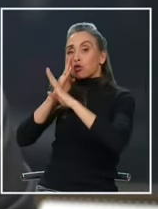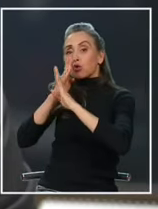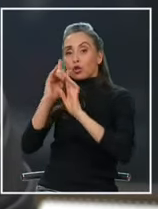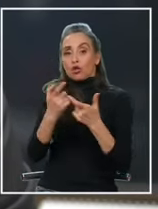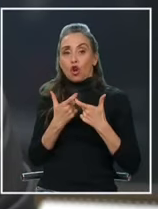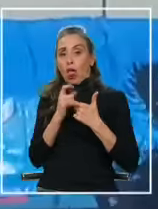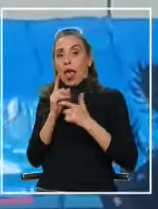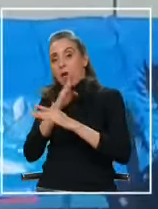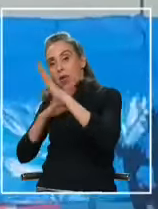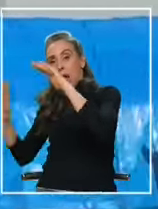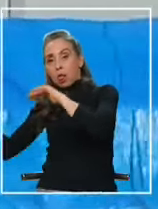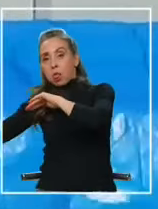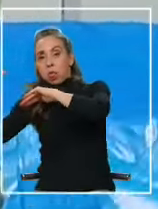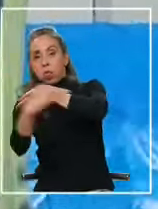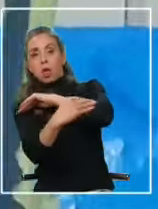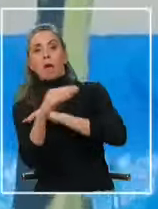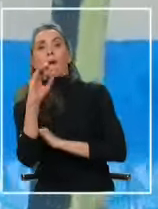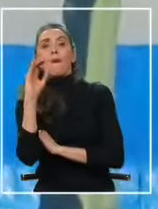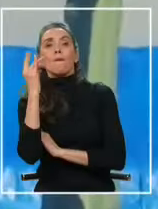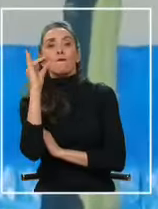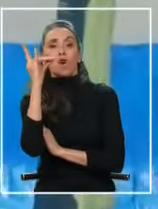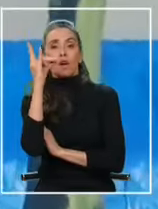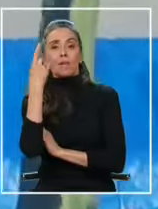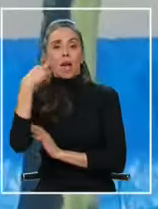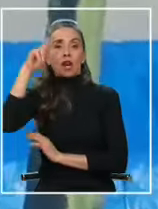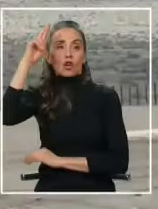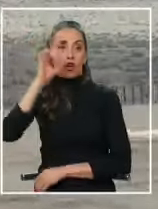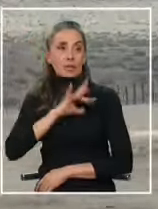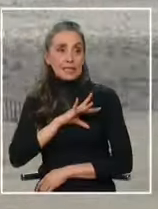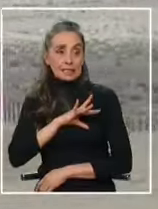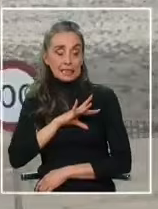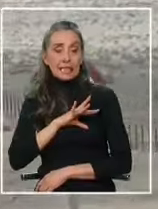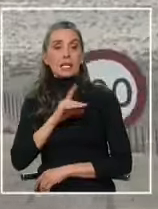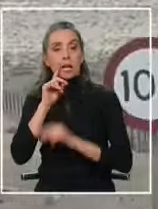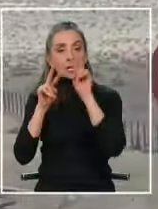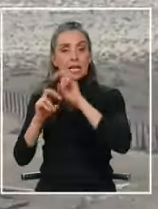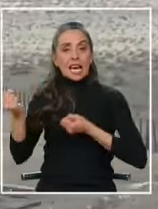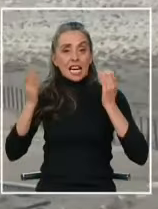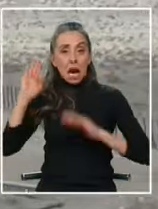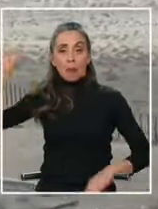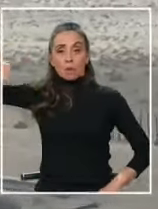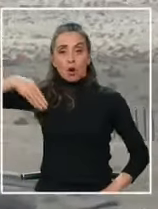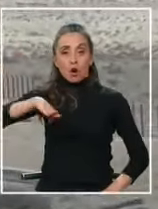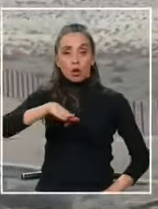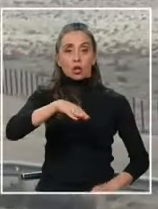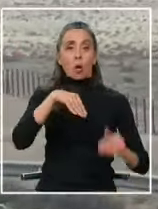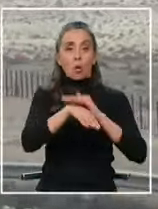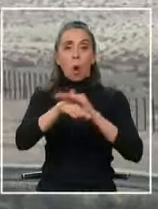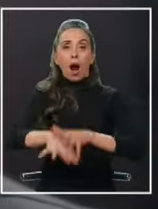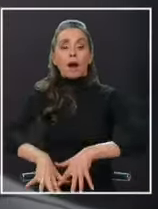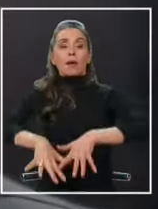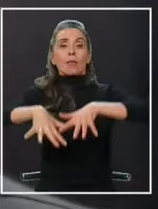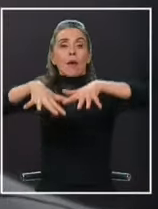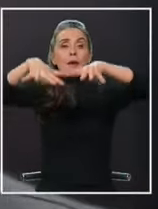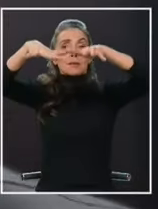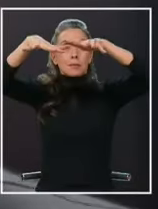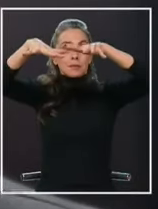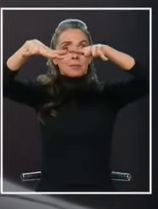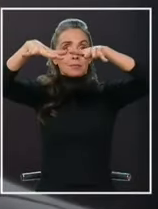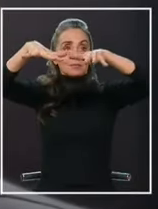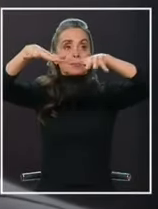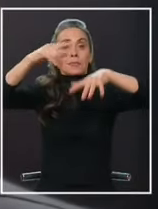habilitados cierto desde Bolivia en el norte de Chile nosotros determinamos que había lugares de acopio en este caso